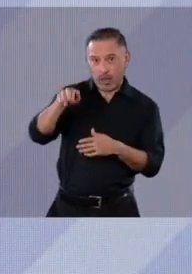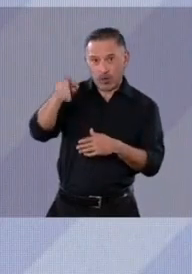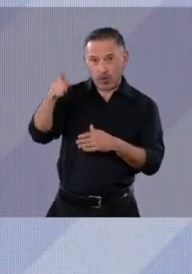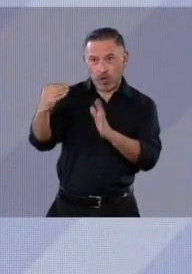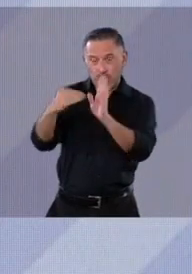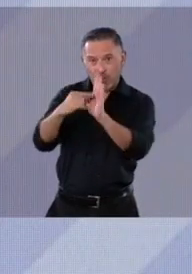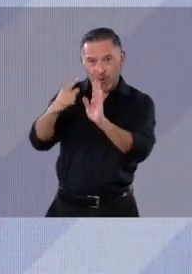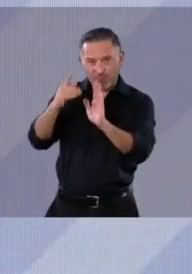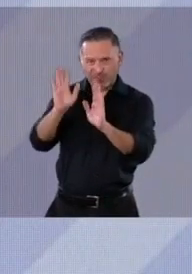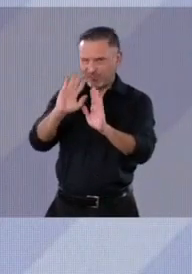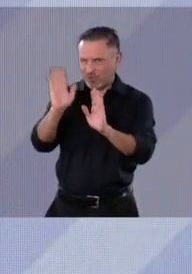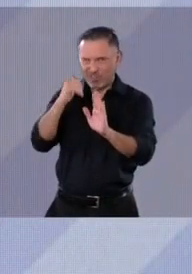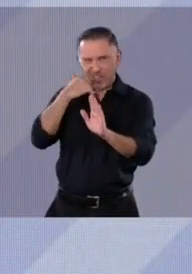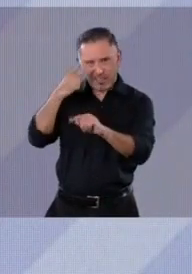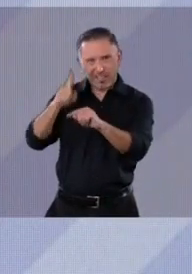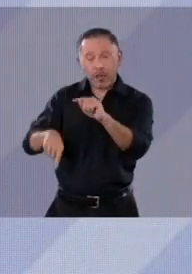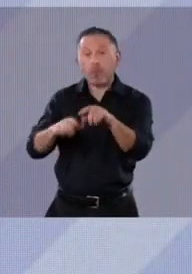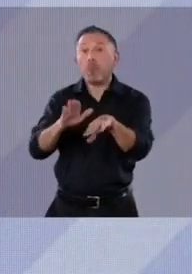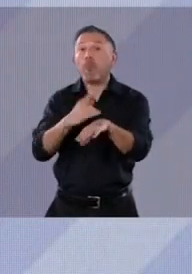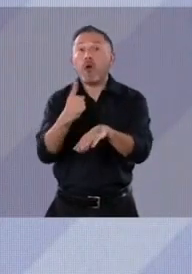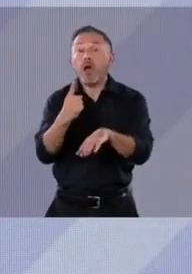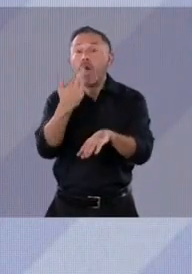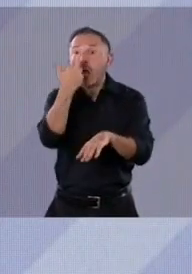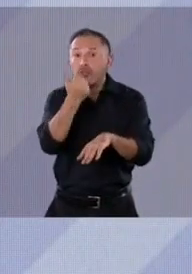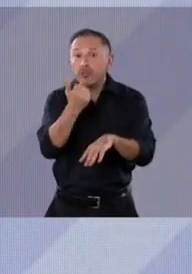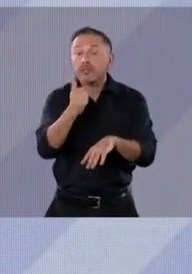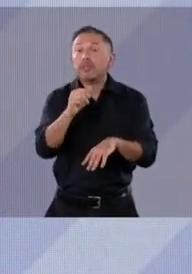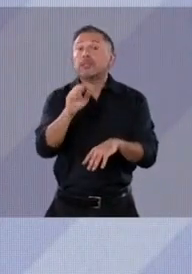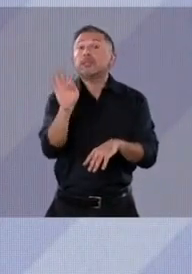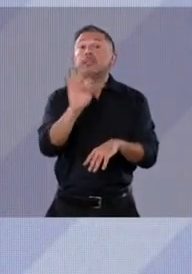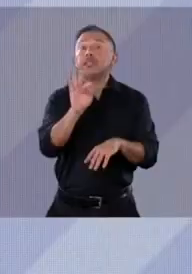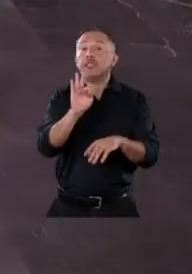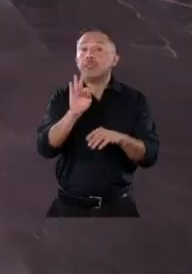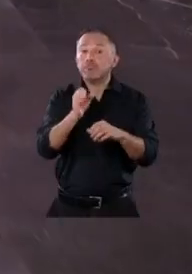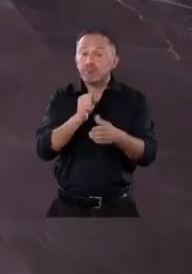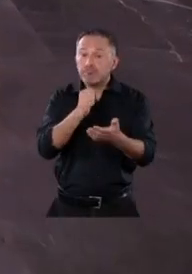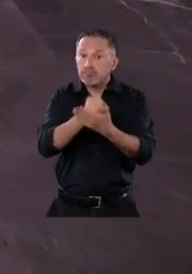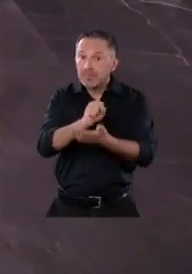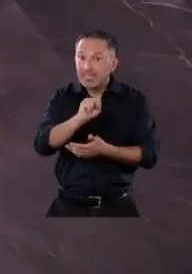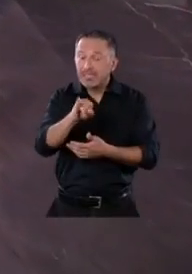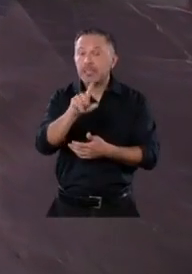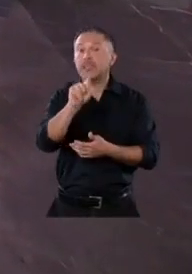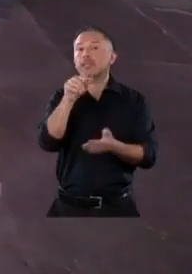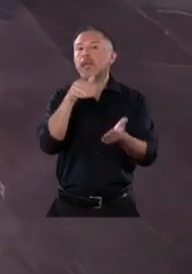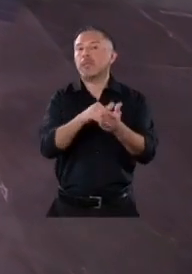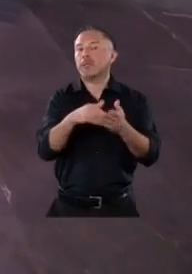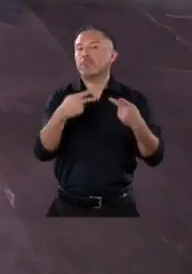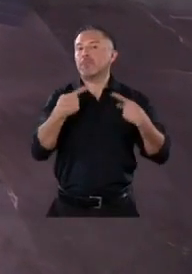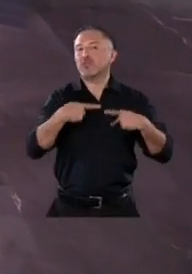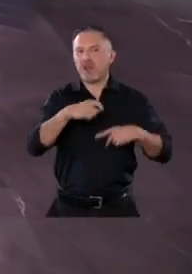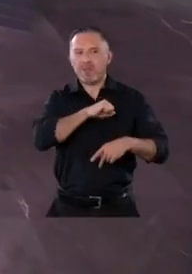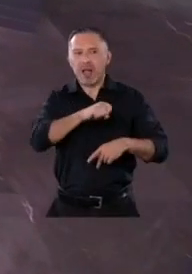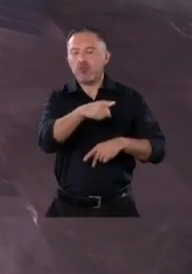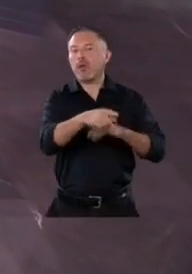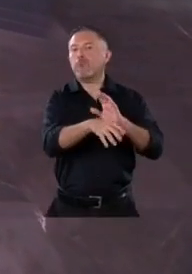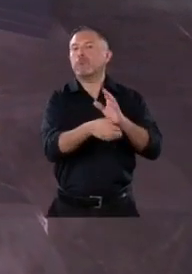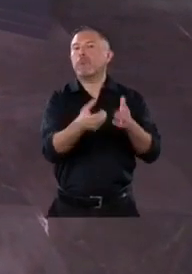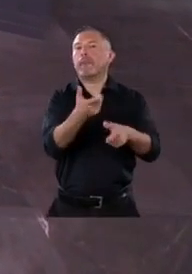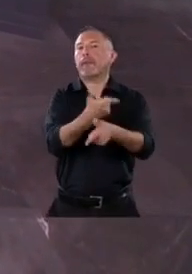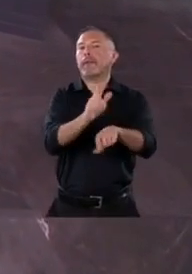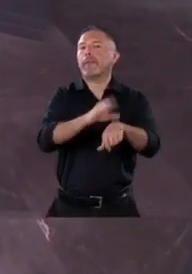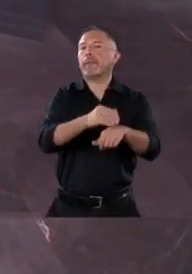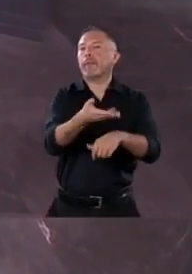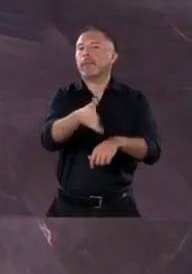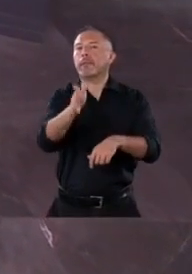60 mil delincuentes saldrían de la cárcel. Hablaron de marihuana, Jorge Maínez, precisamente... Bueno, adelante,